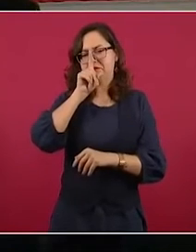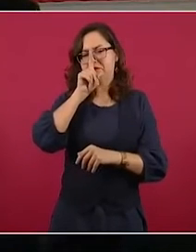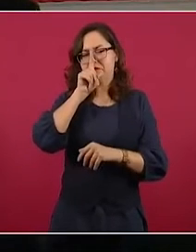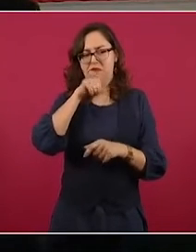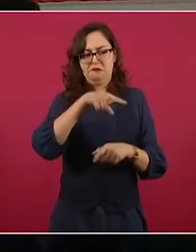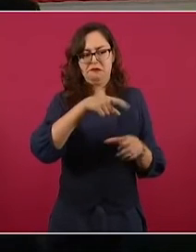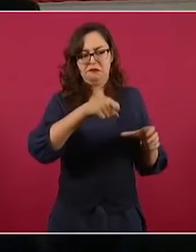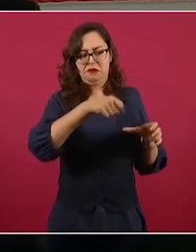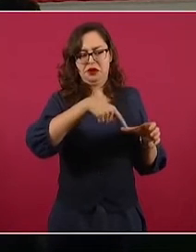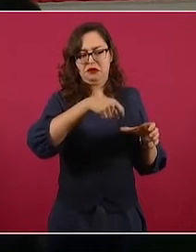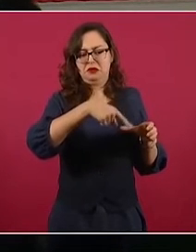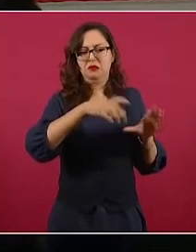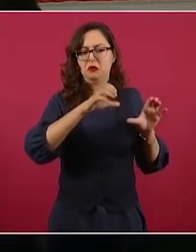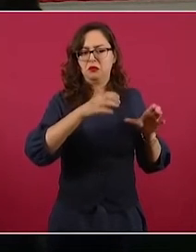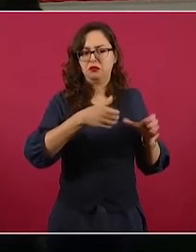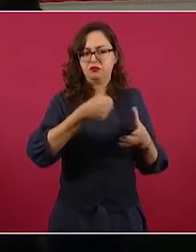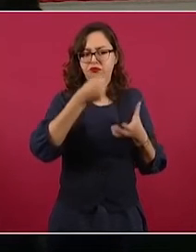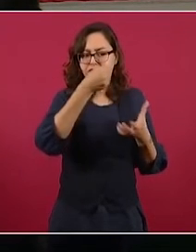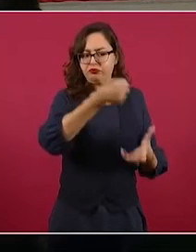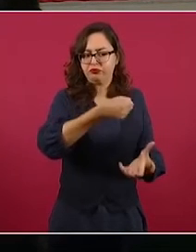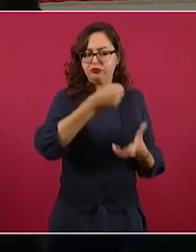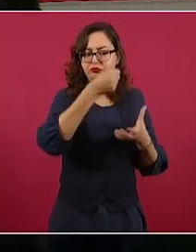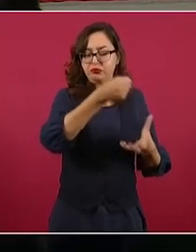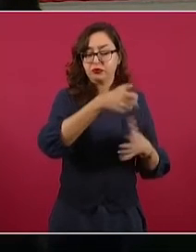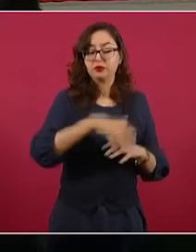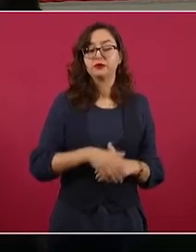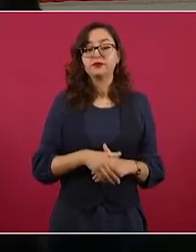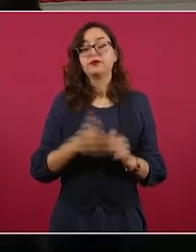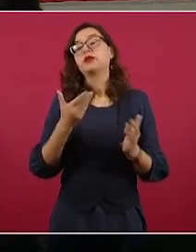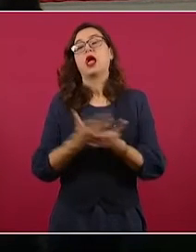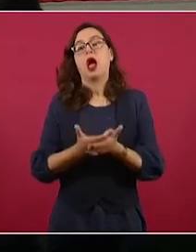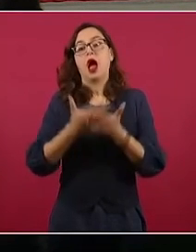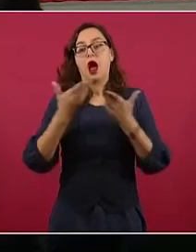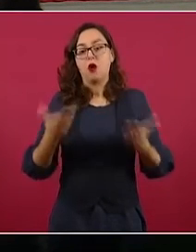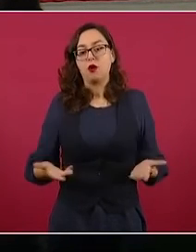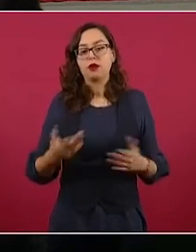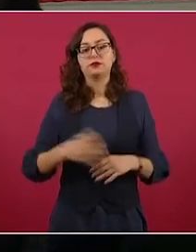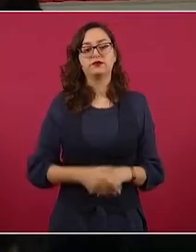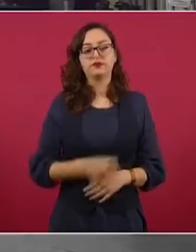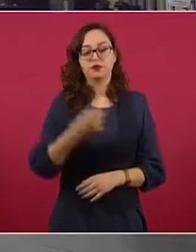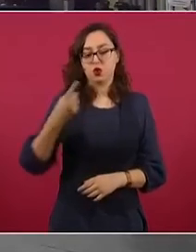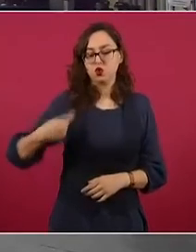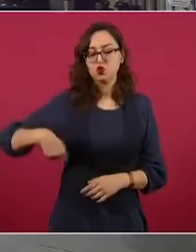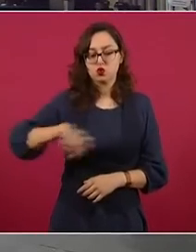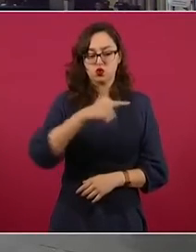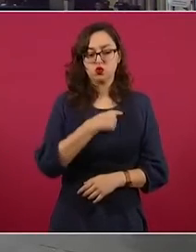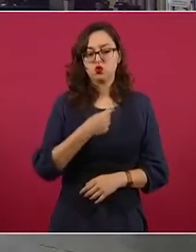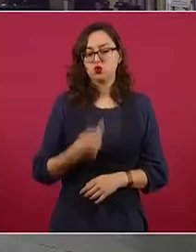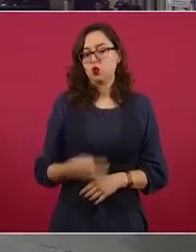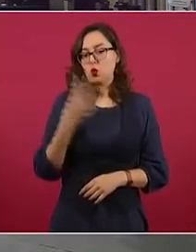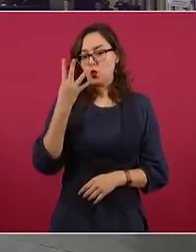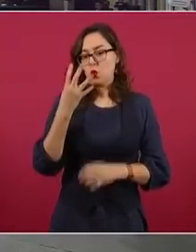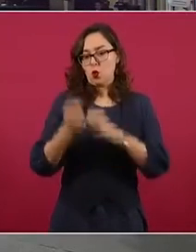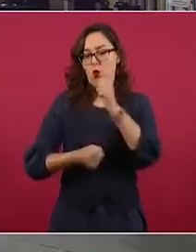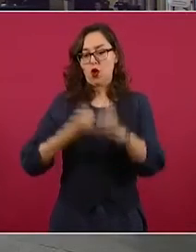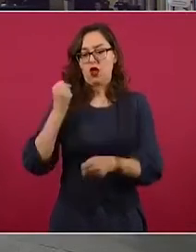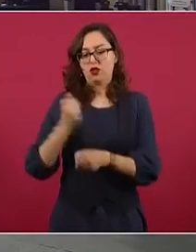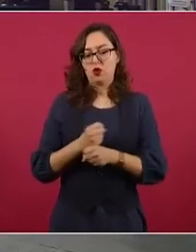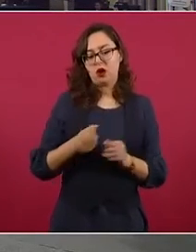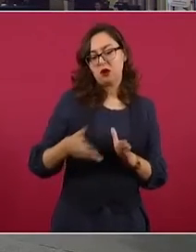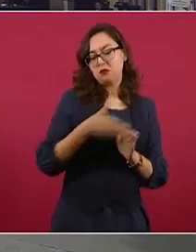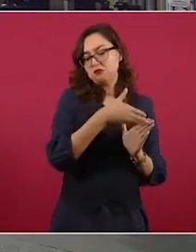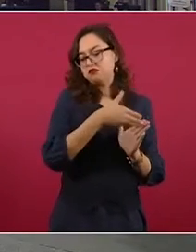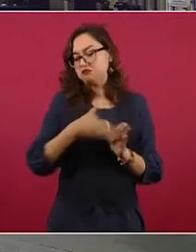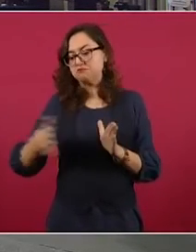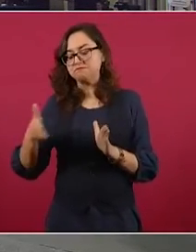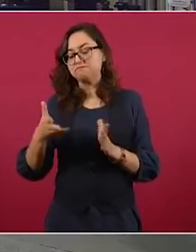nosotros llevamos, aunque no hemos tenido crecimiento, no ha habido, por la pandemia, por